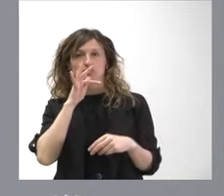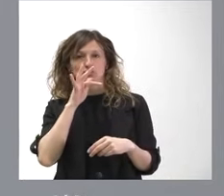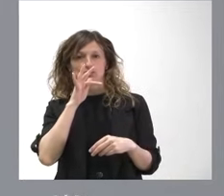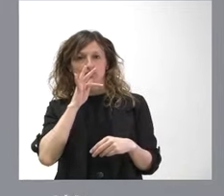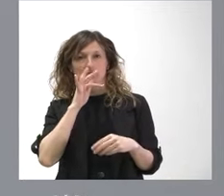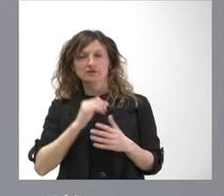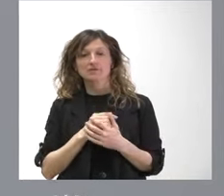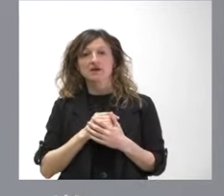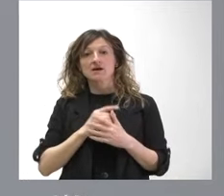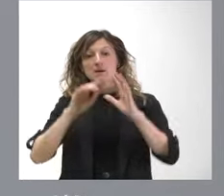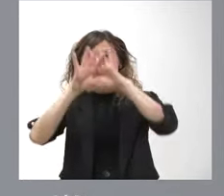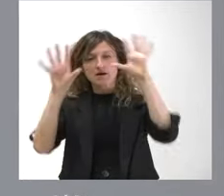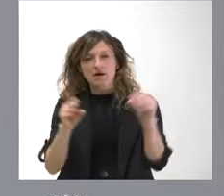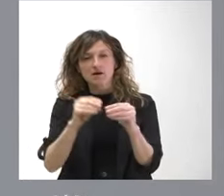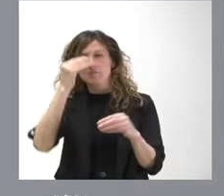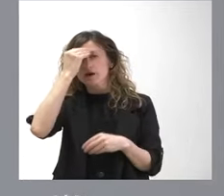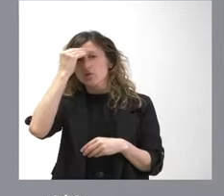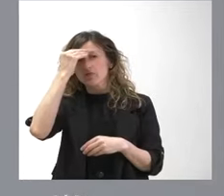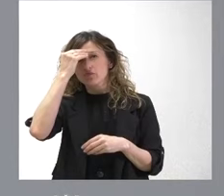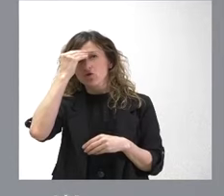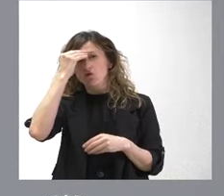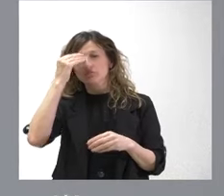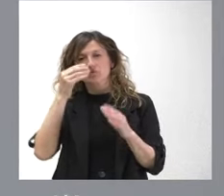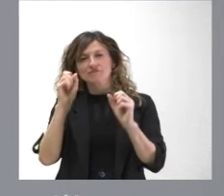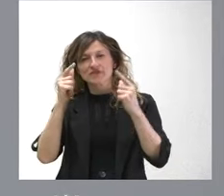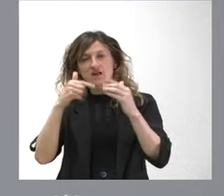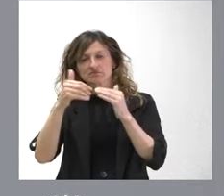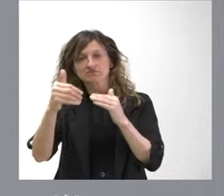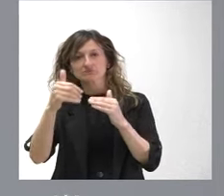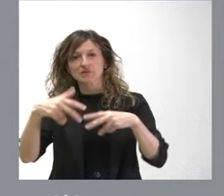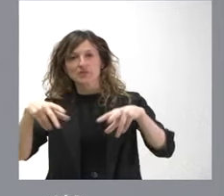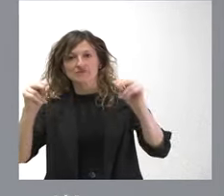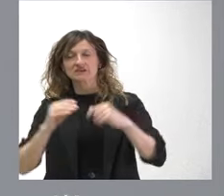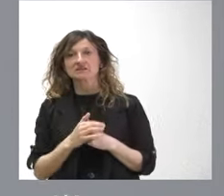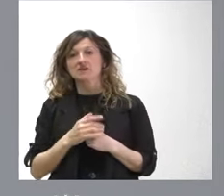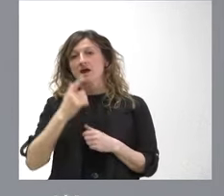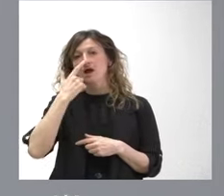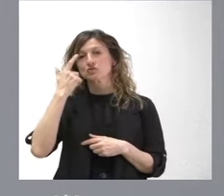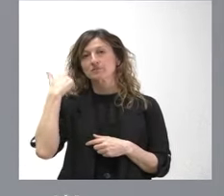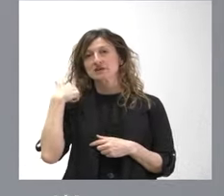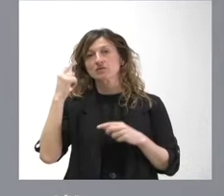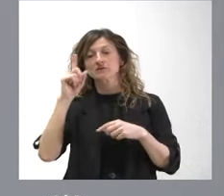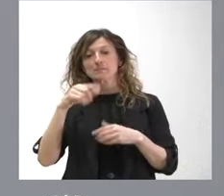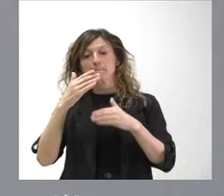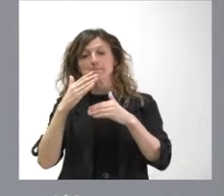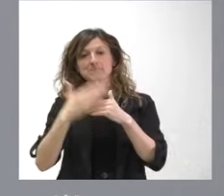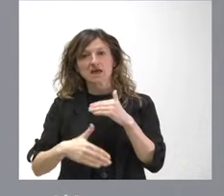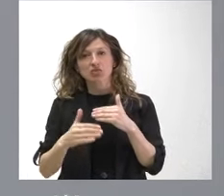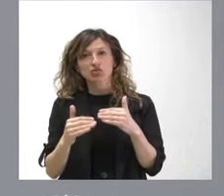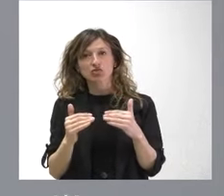haremos la valoración definitiva cuando concluida todo el periodo el año pasado se abrió también un plazo